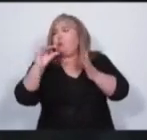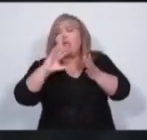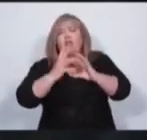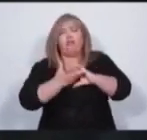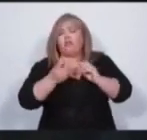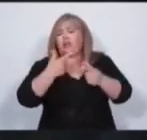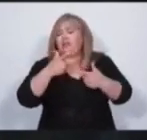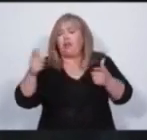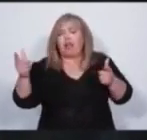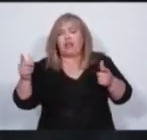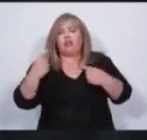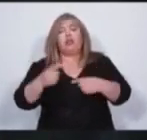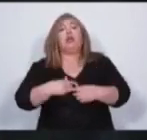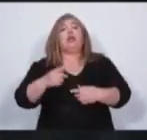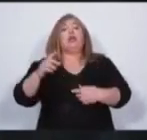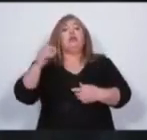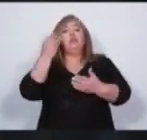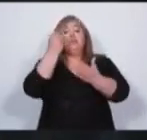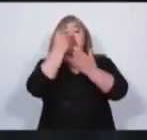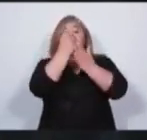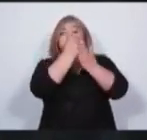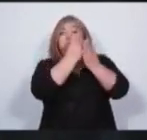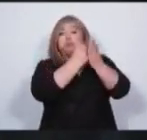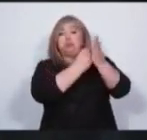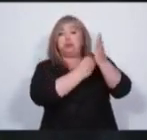antes de estar en una lista